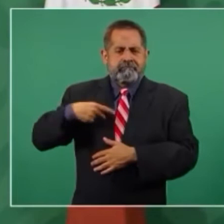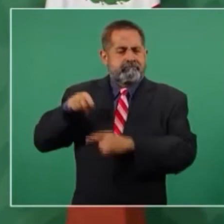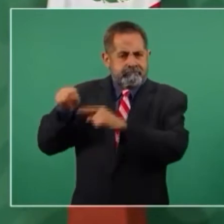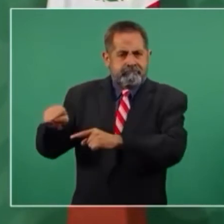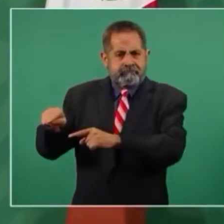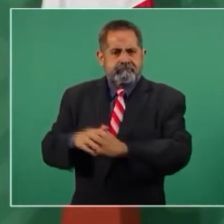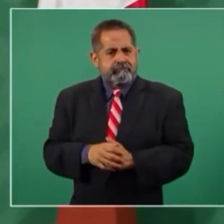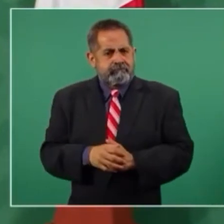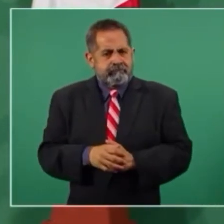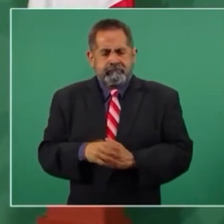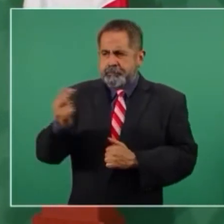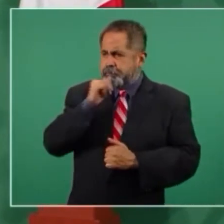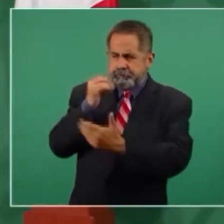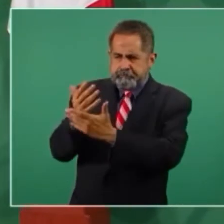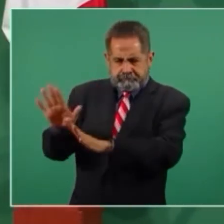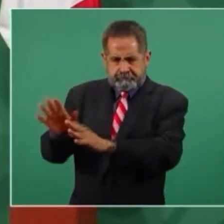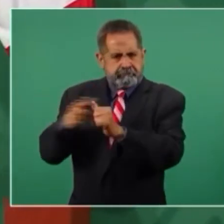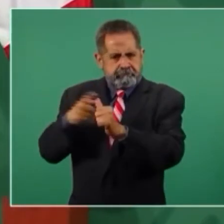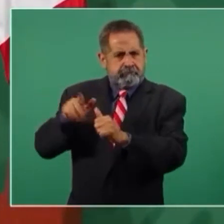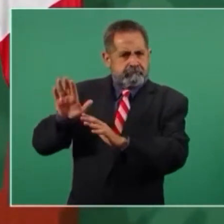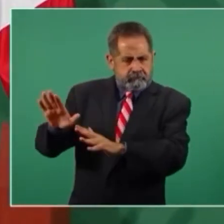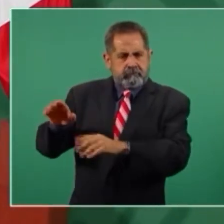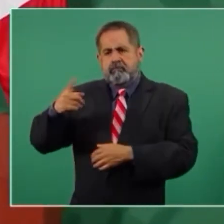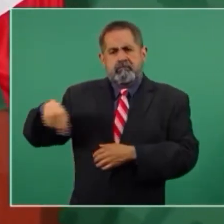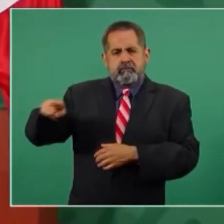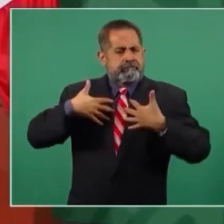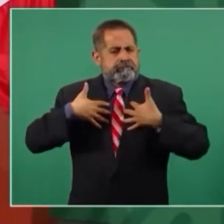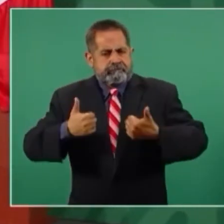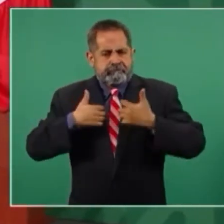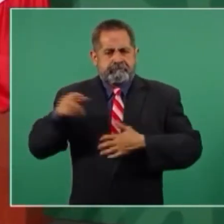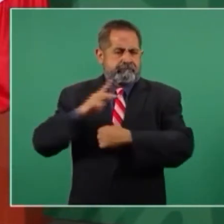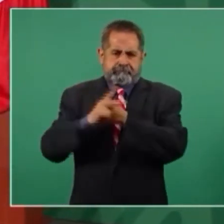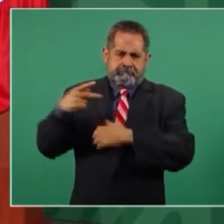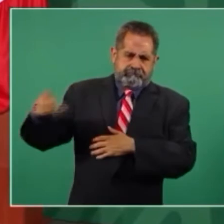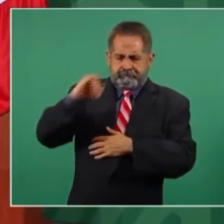las vamos a necesitar, que comprendemos la situación de ellos.